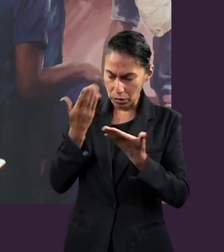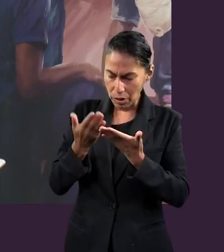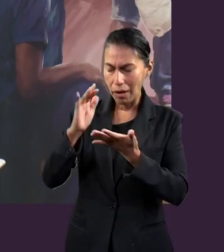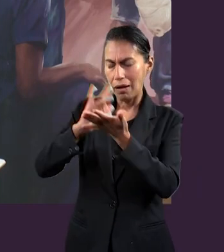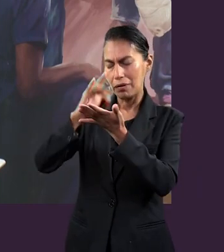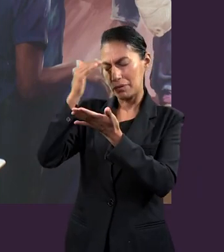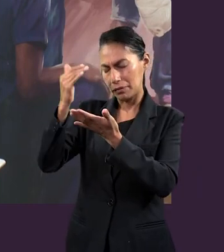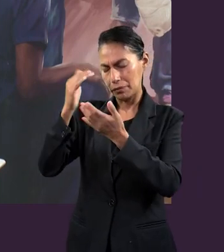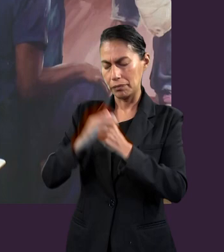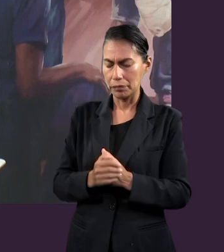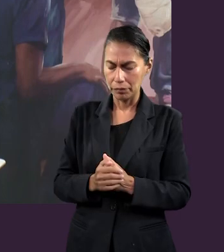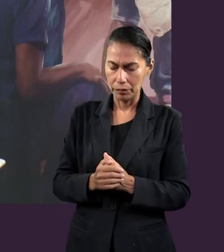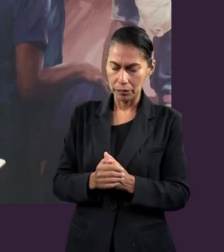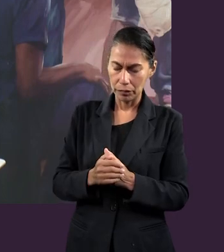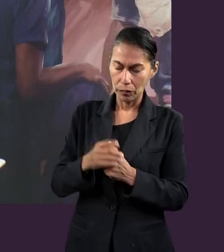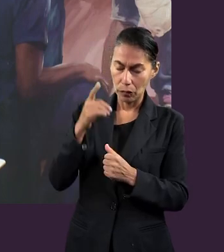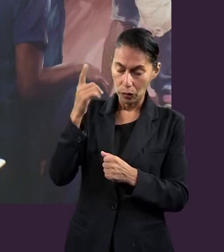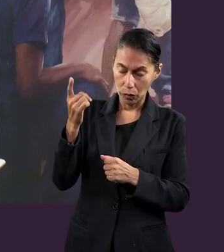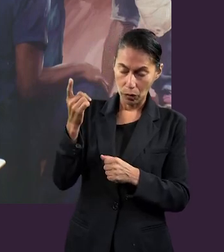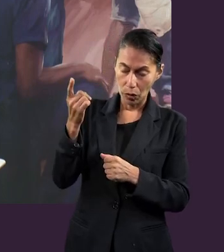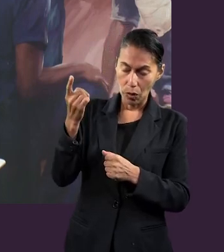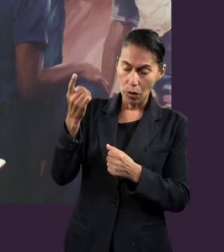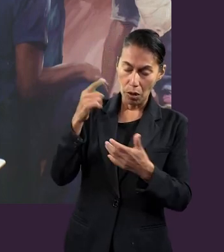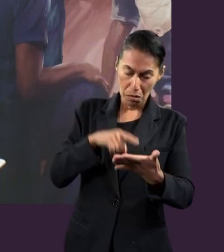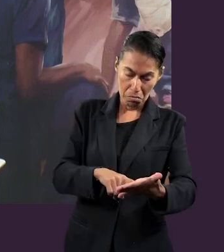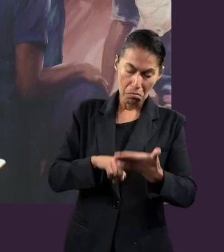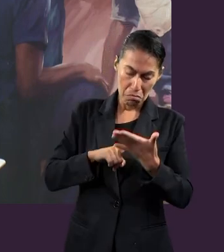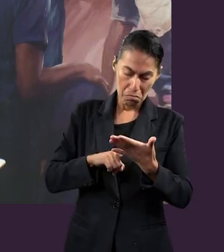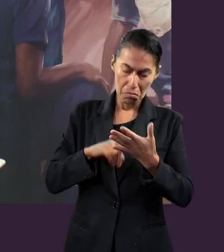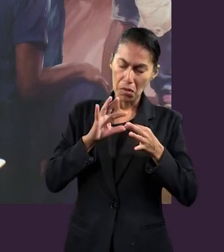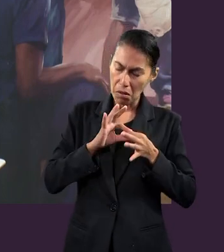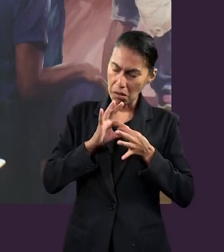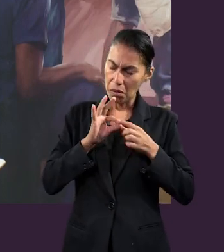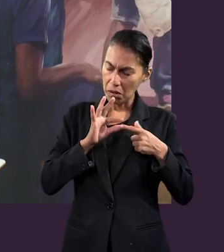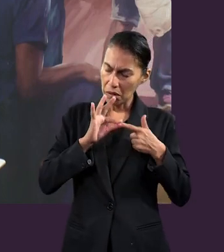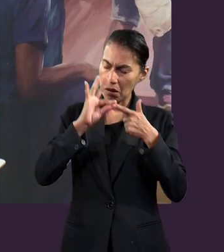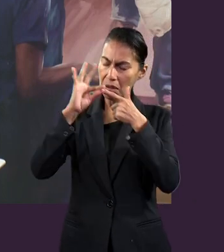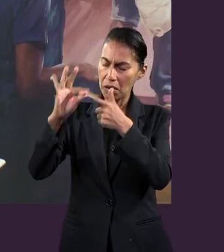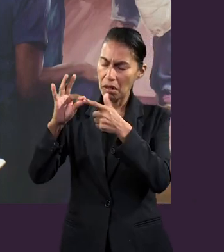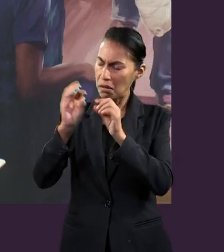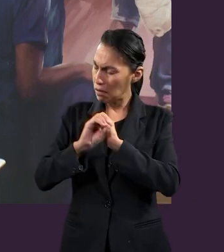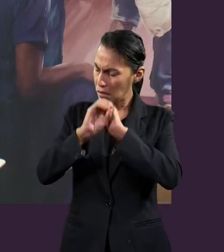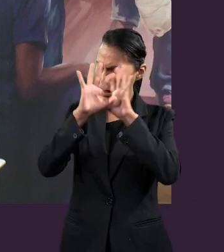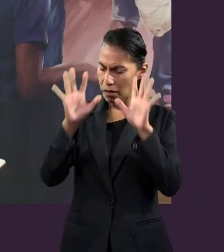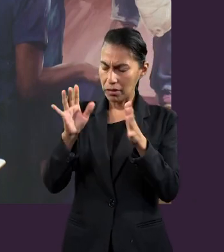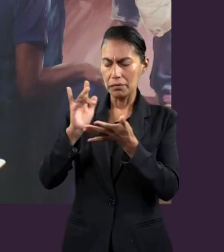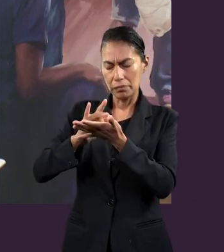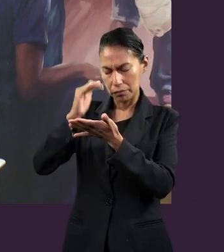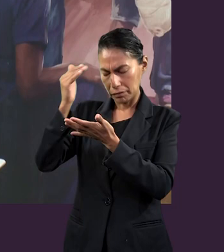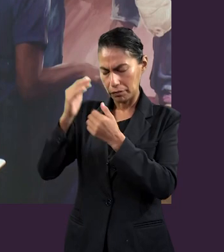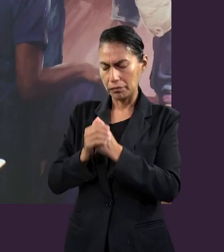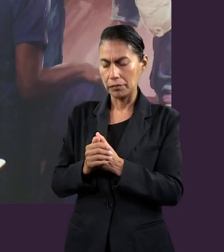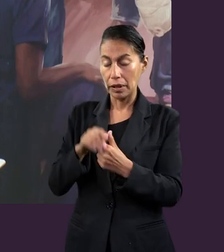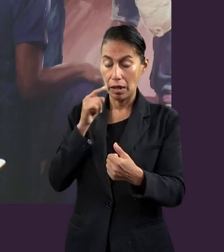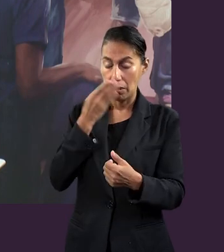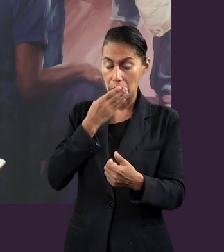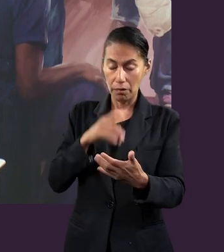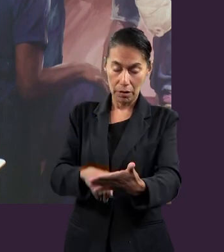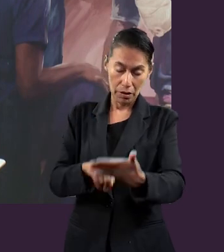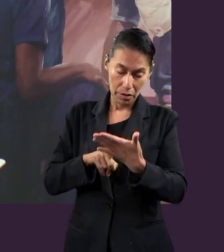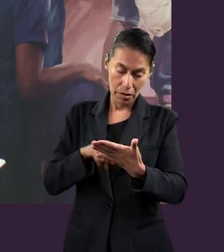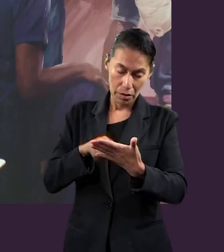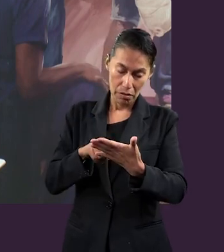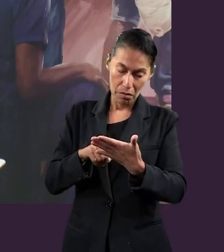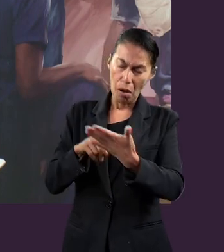tu palabra. Te damos gracias porque nos has dejado una guía muy clara en la que tú nos muestras la forma en la que tú deseas que